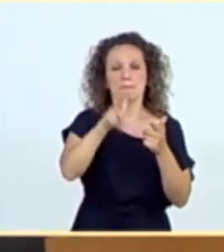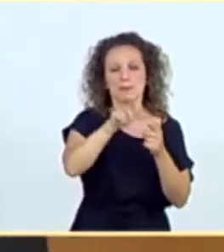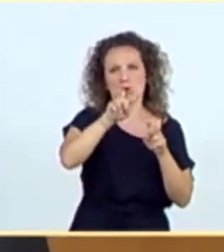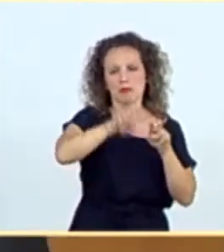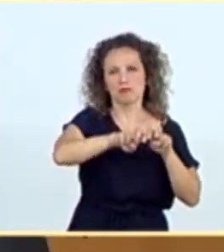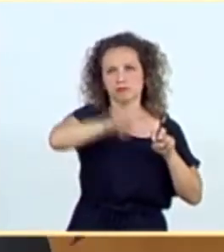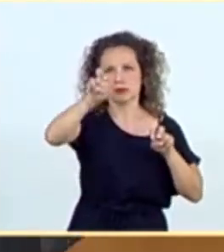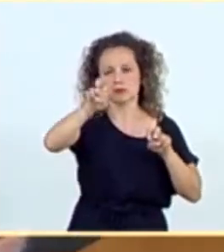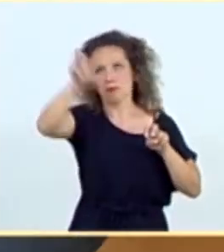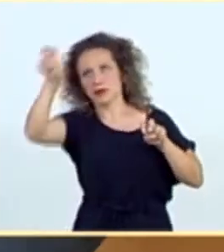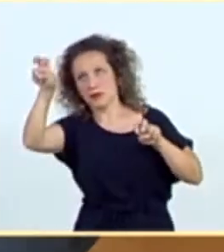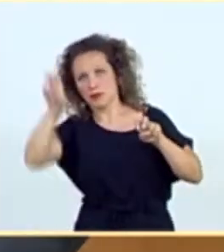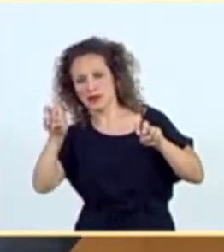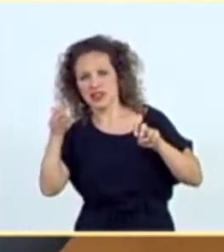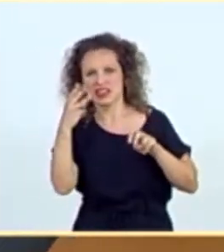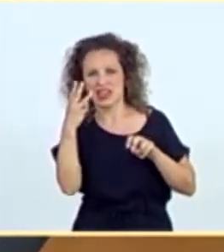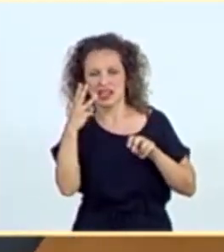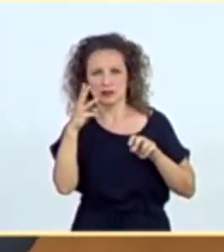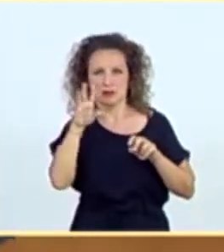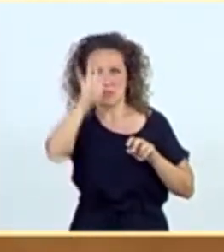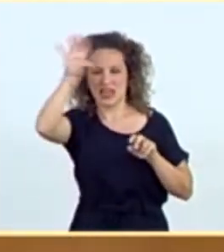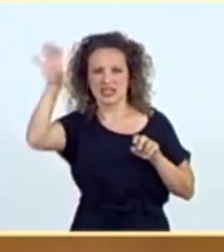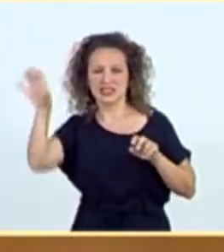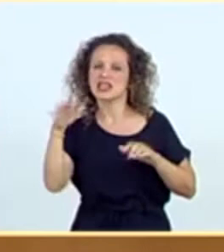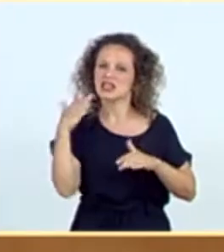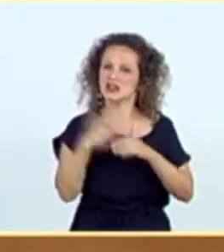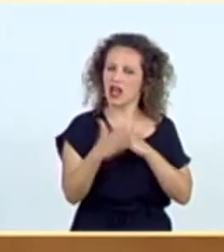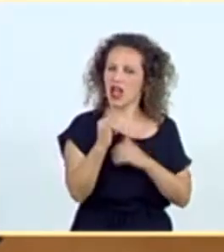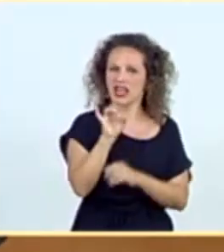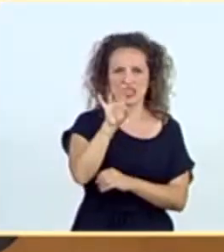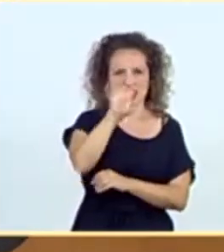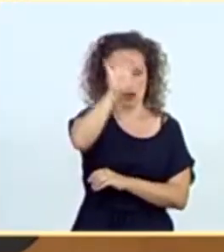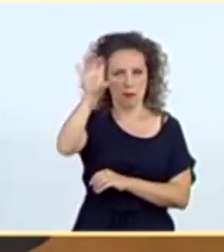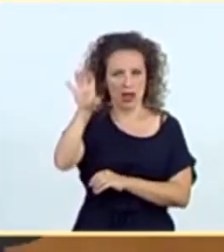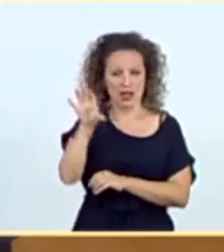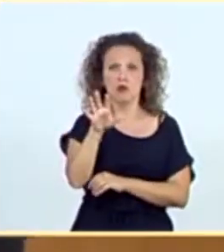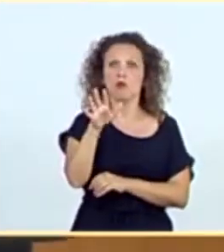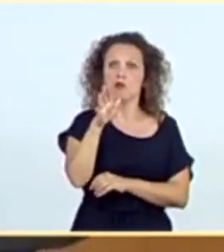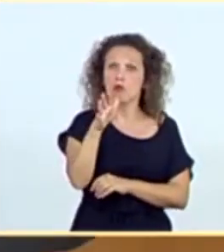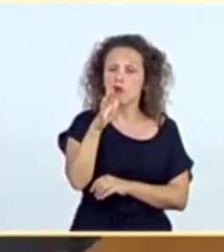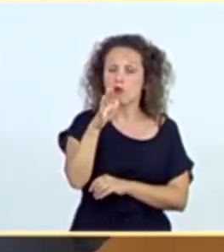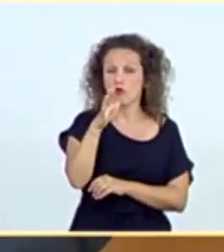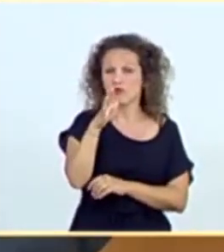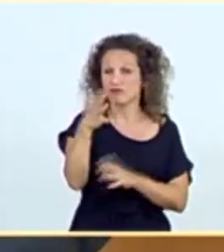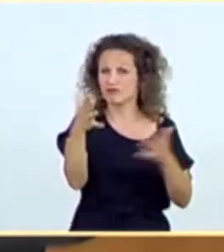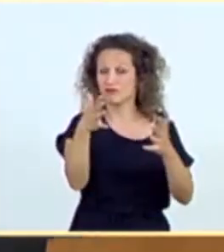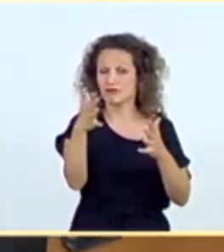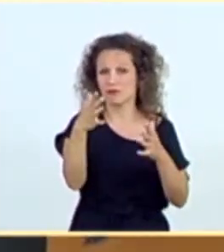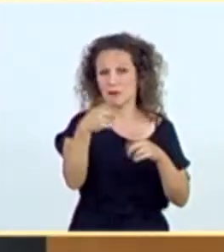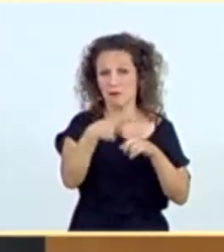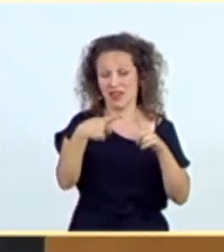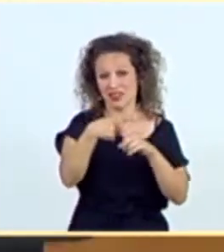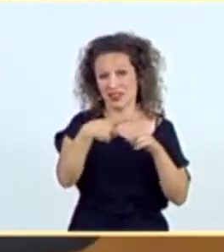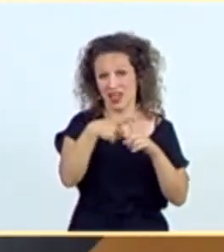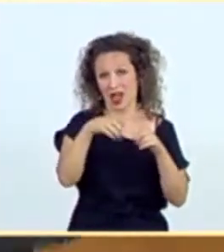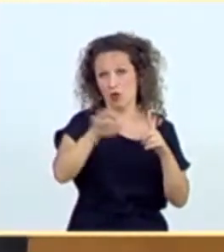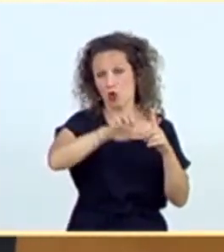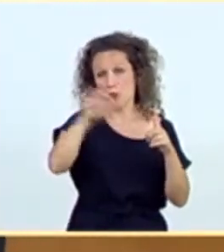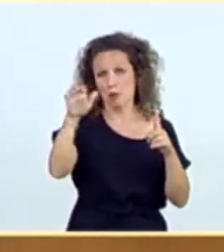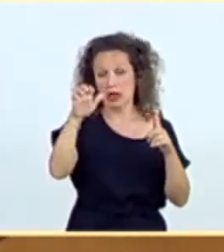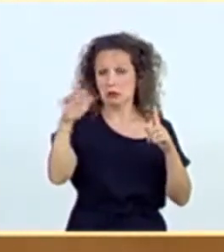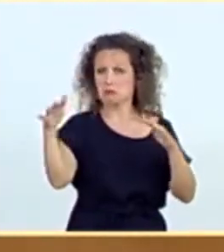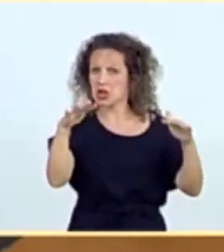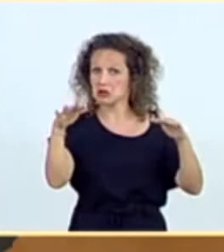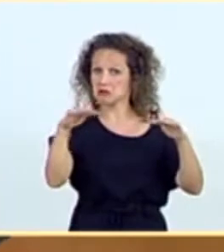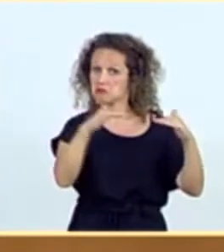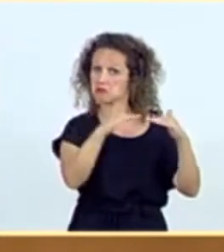En concreto, se restringe a 15 países que tienen un nivel de incidencia acumulada similar al de la media Unión Europea, la posibilidad de viajar al